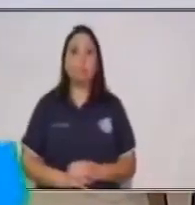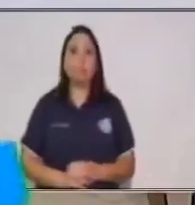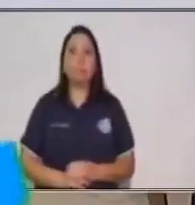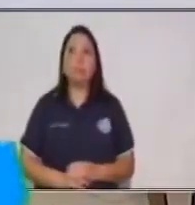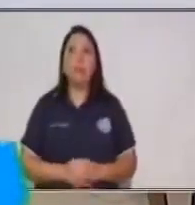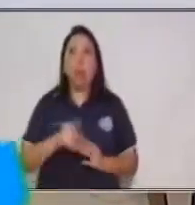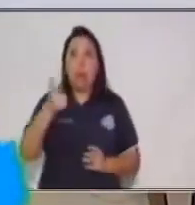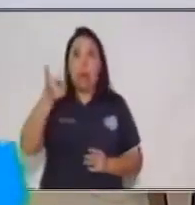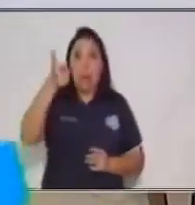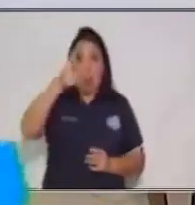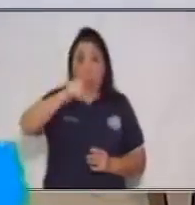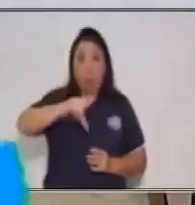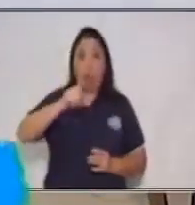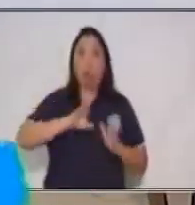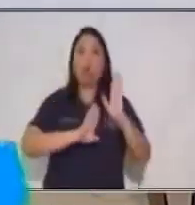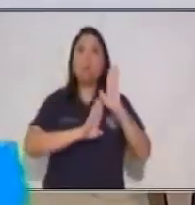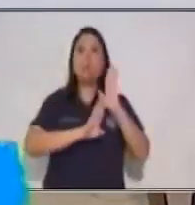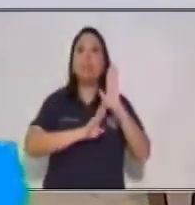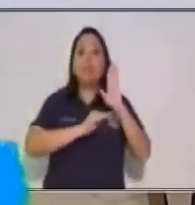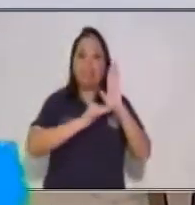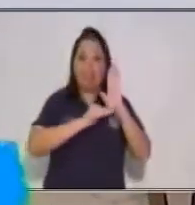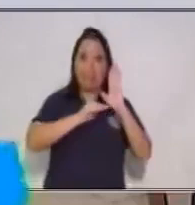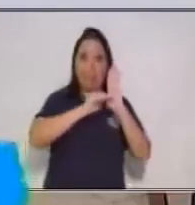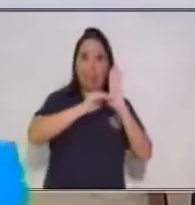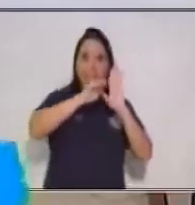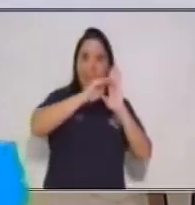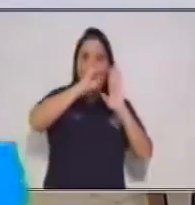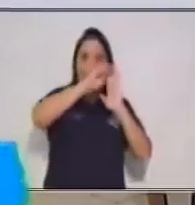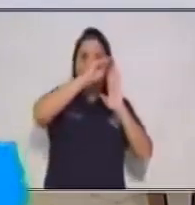Luego ya desarrollamos los temas.